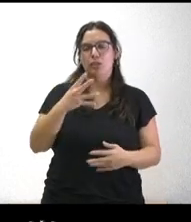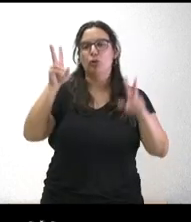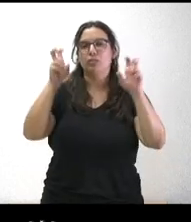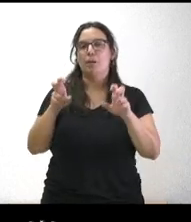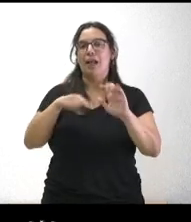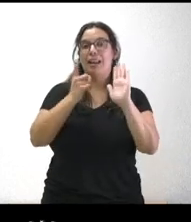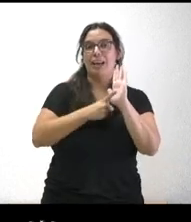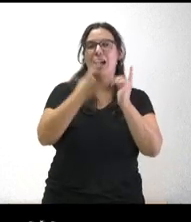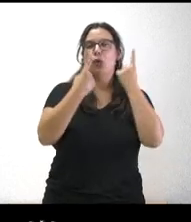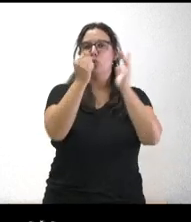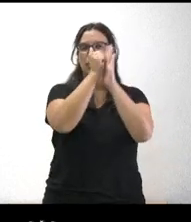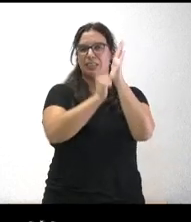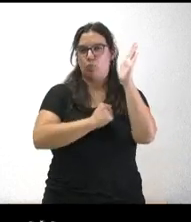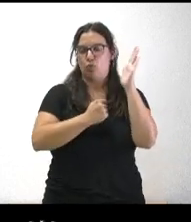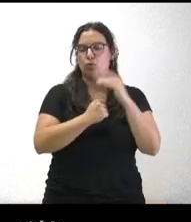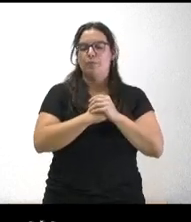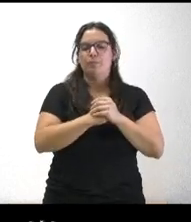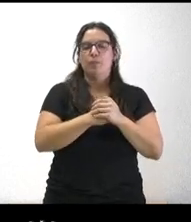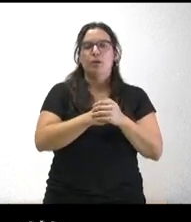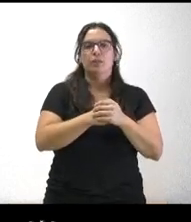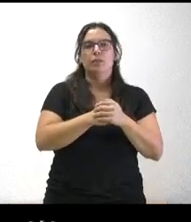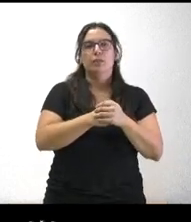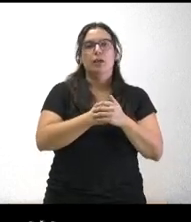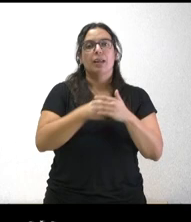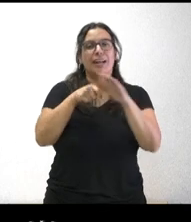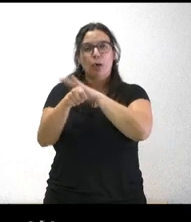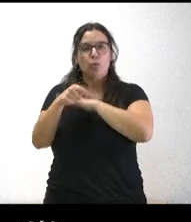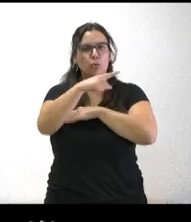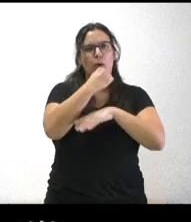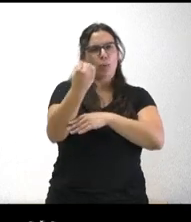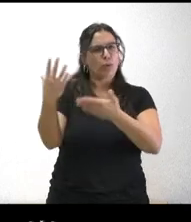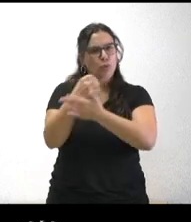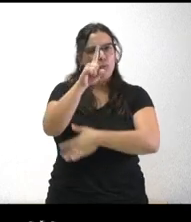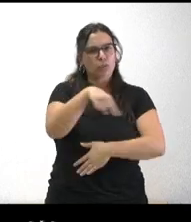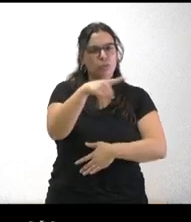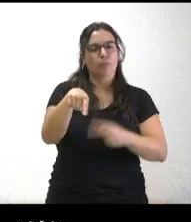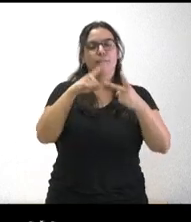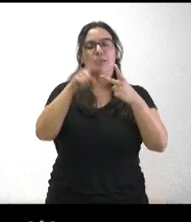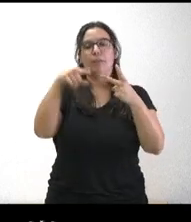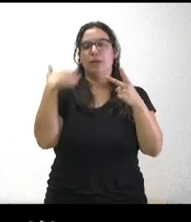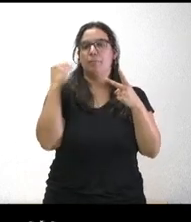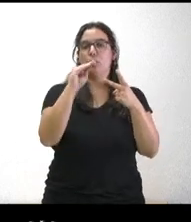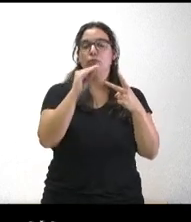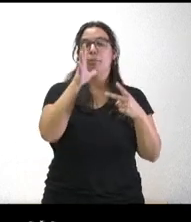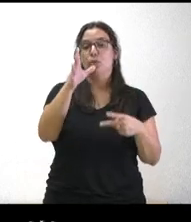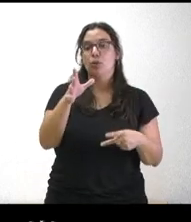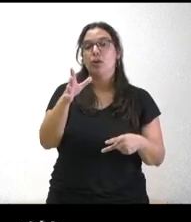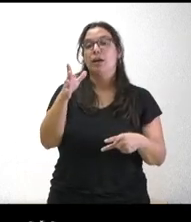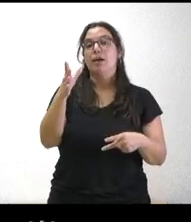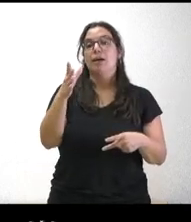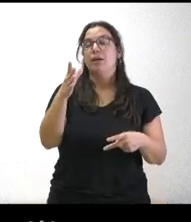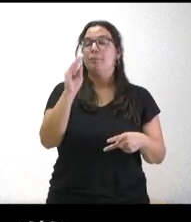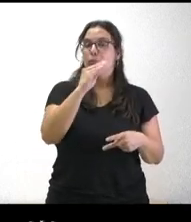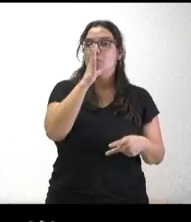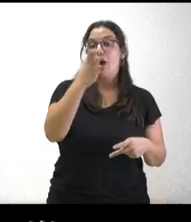de la ley ustedes apoyan todos los que se han presentado y luego también le quería preguntar porque ayer Feijo dijo que